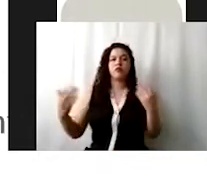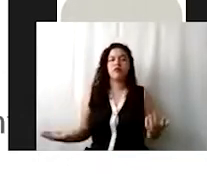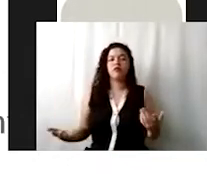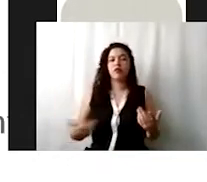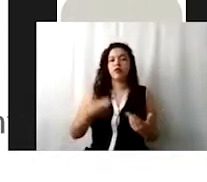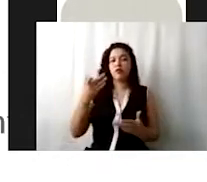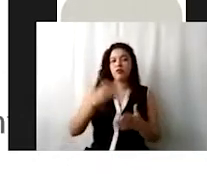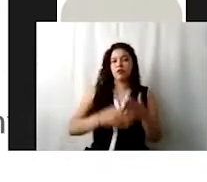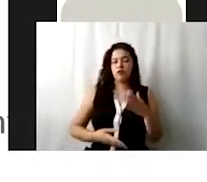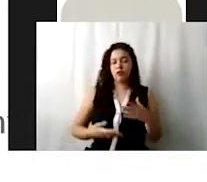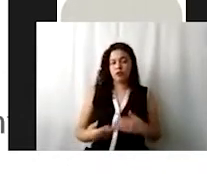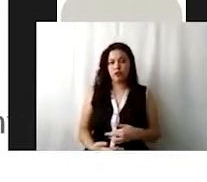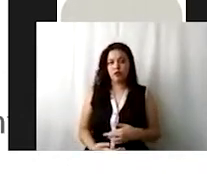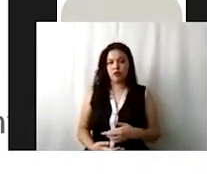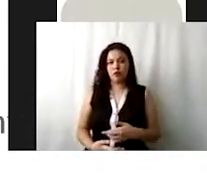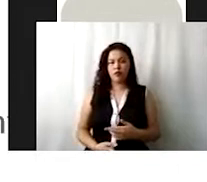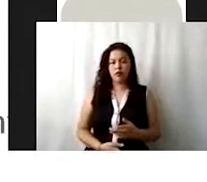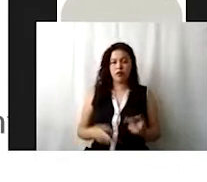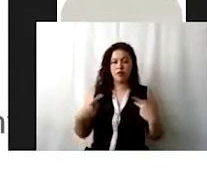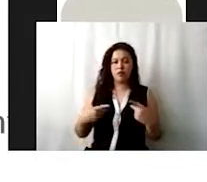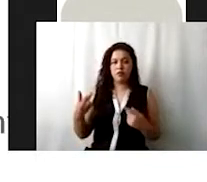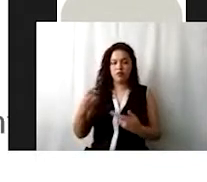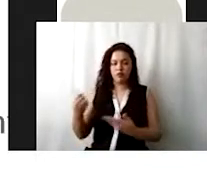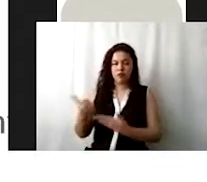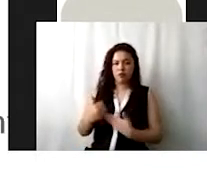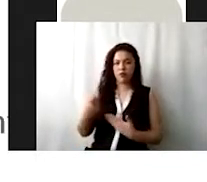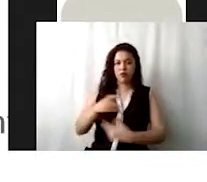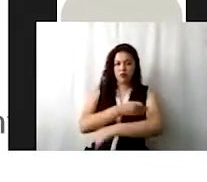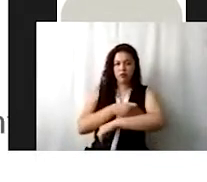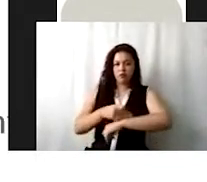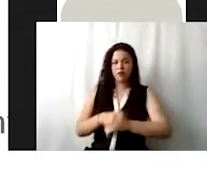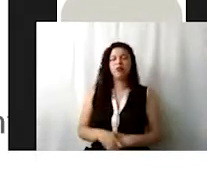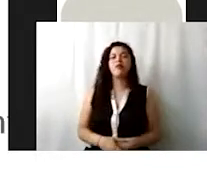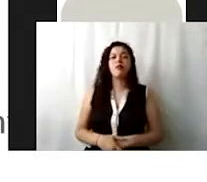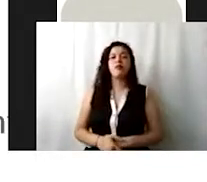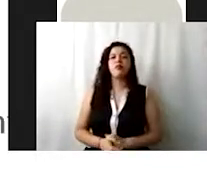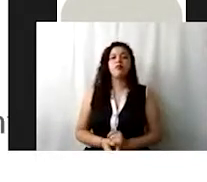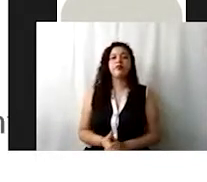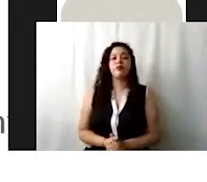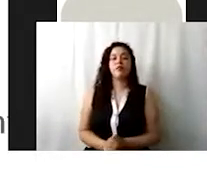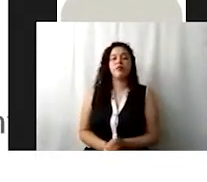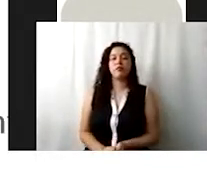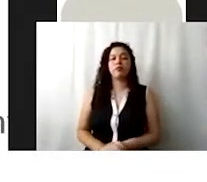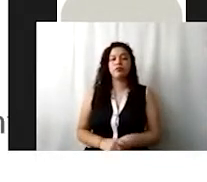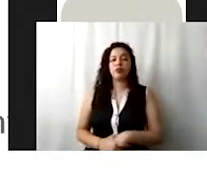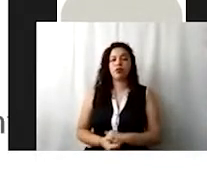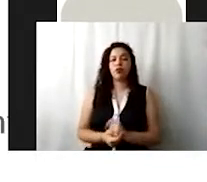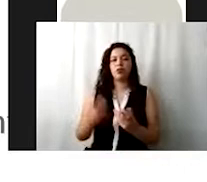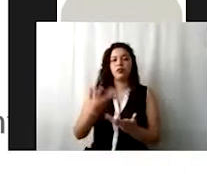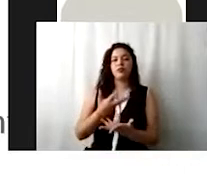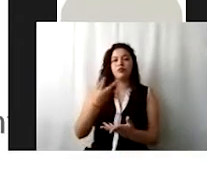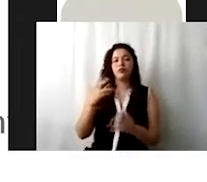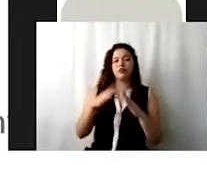económicos, semidependientes y sin familia. Ajá, por eso entonces, nuestro segundo proyecto es una casa de reposo,